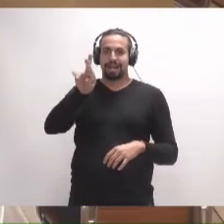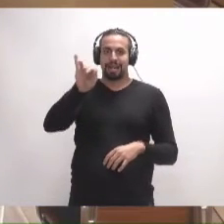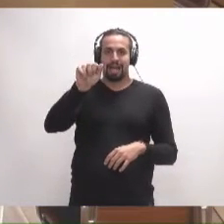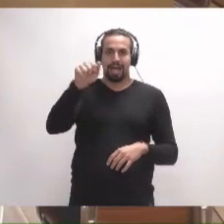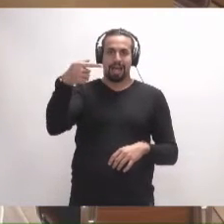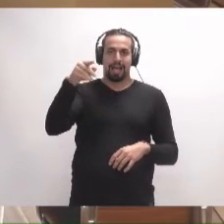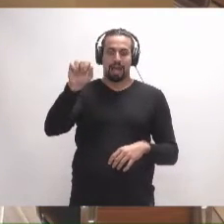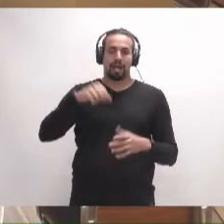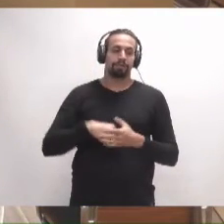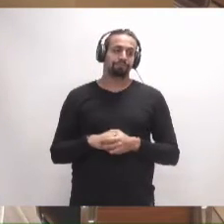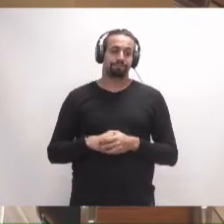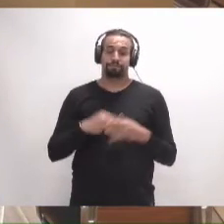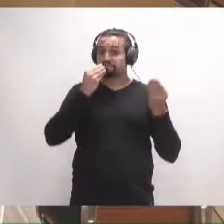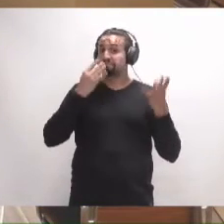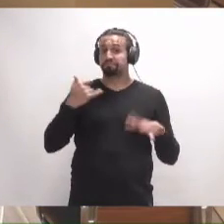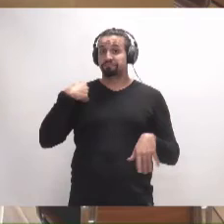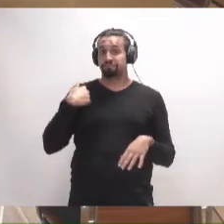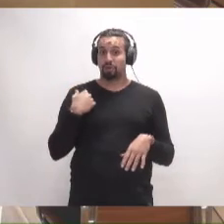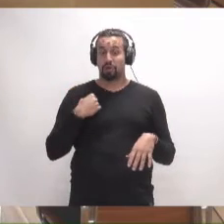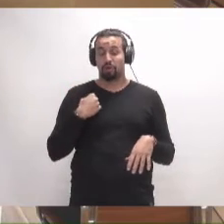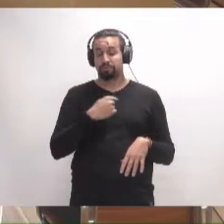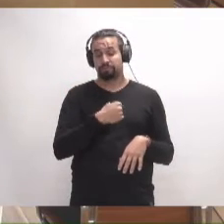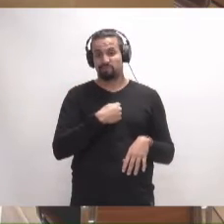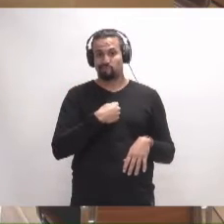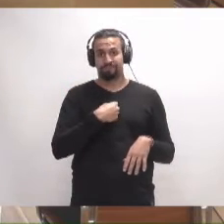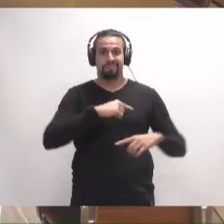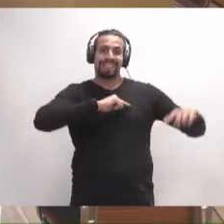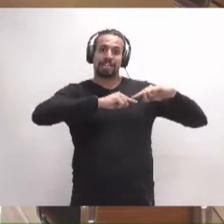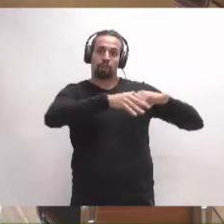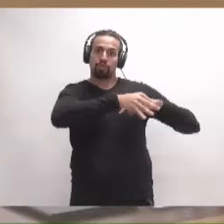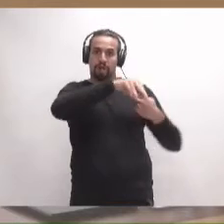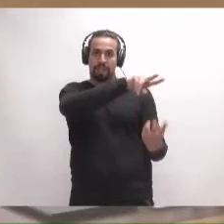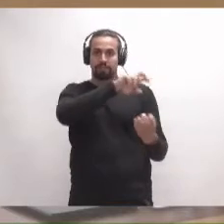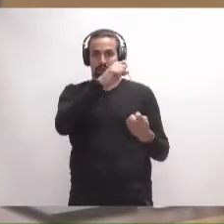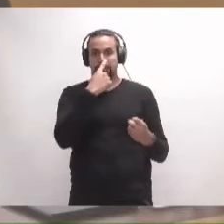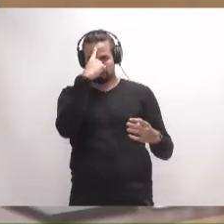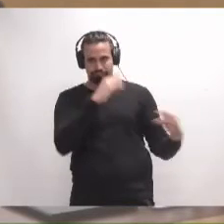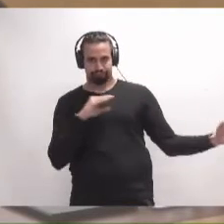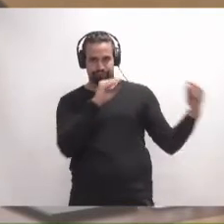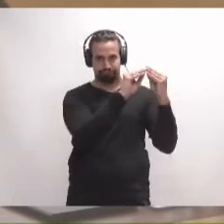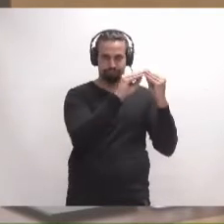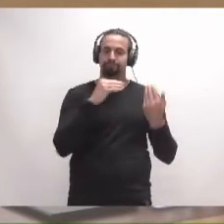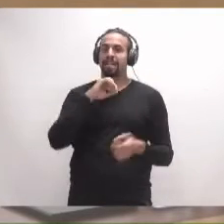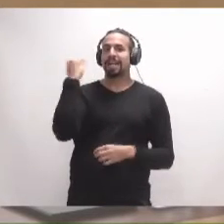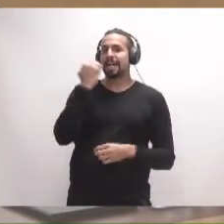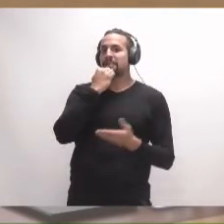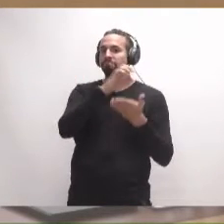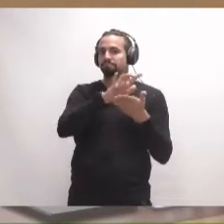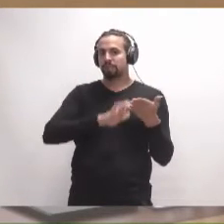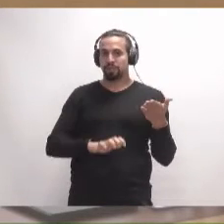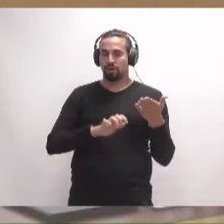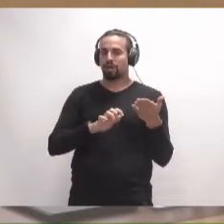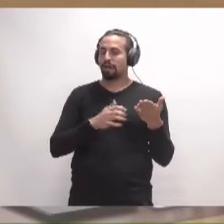Bueno, pues coincidir con lo que ha comentado el director insular de Hacienda. Estas reclamaciones que